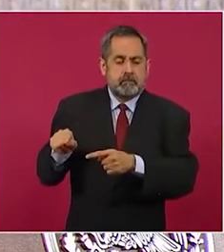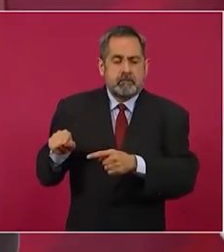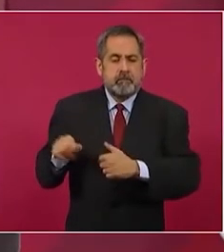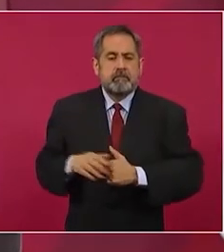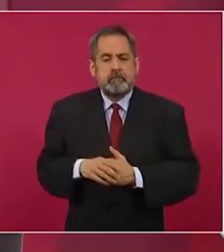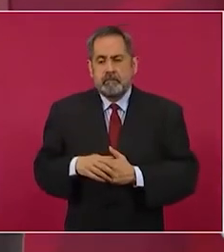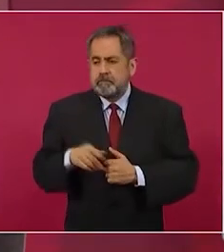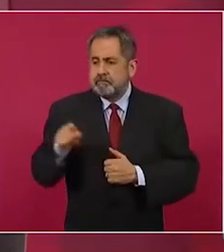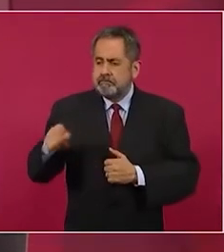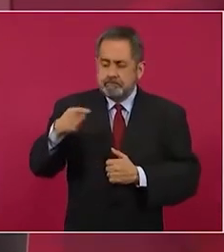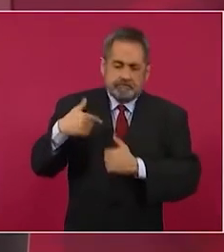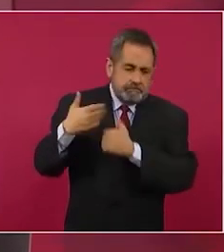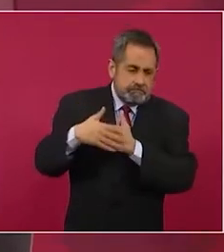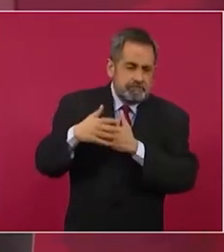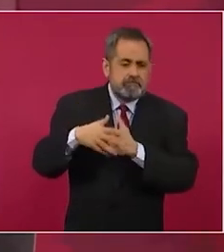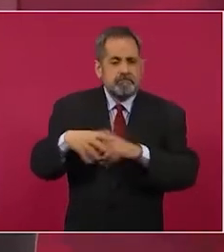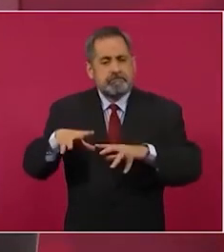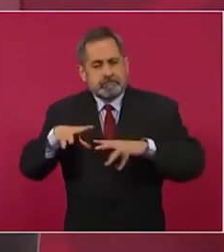adopciones